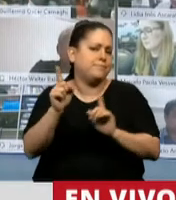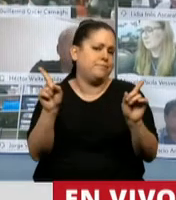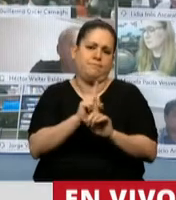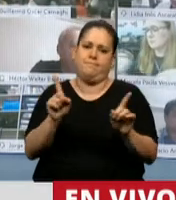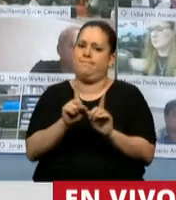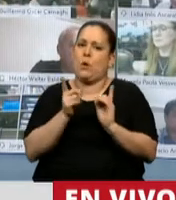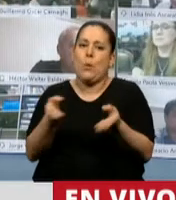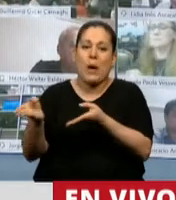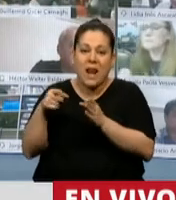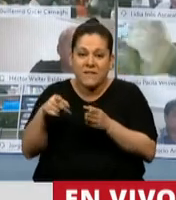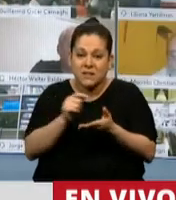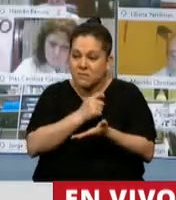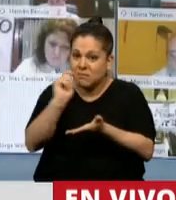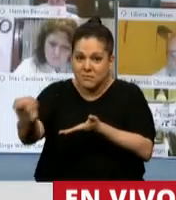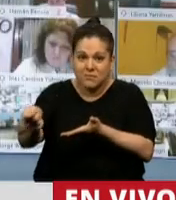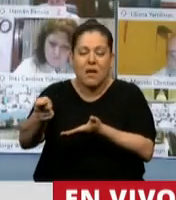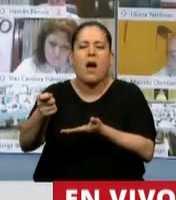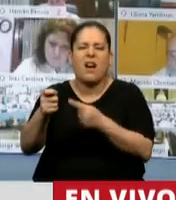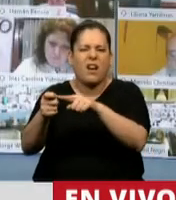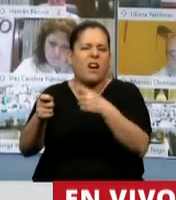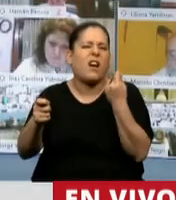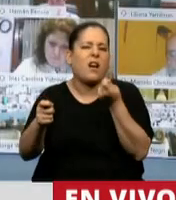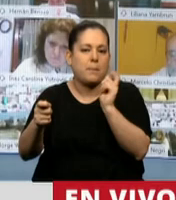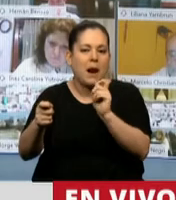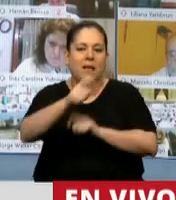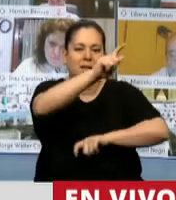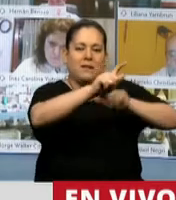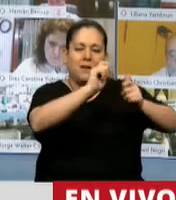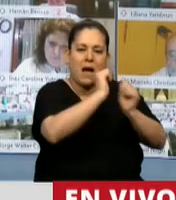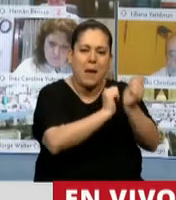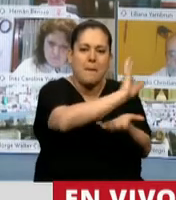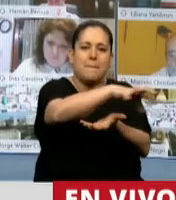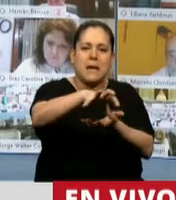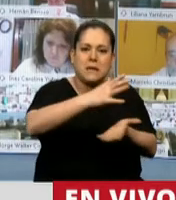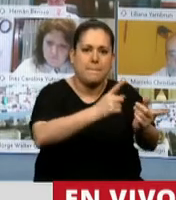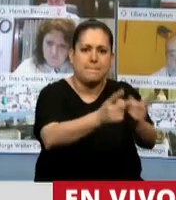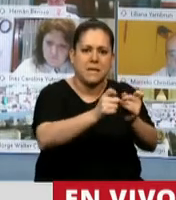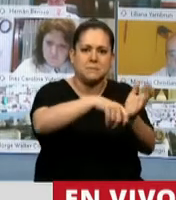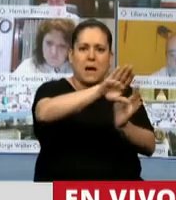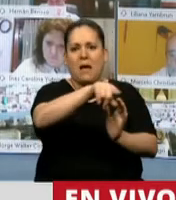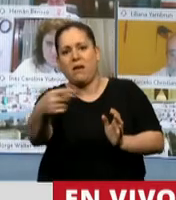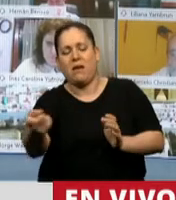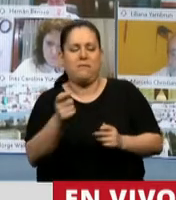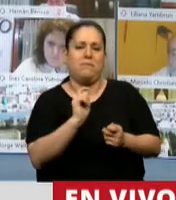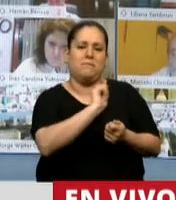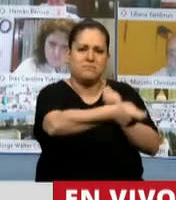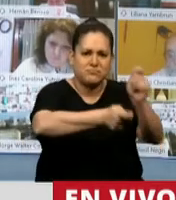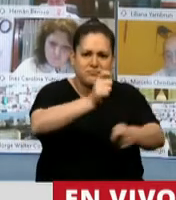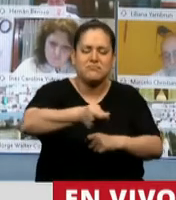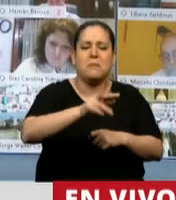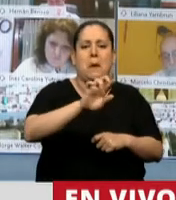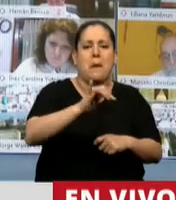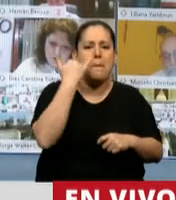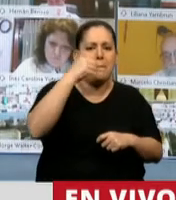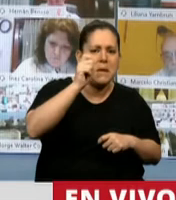que deben estar destinados a los sectores de menores recursos, que deben estar destinados a las pymes,